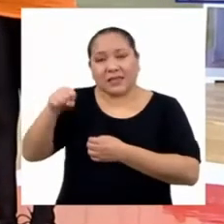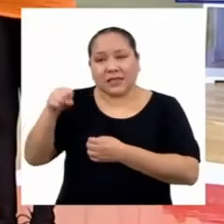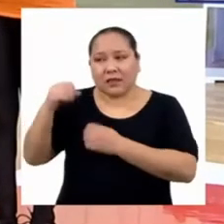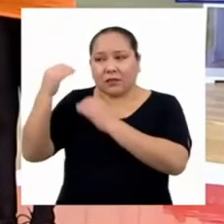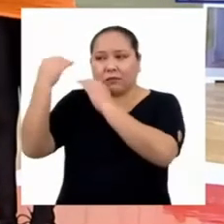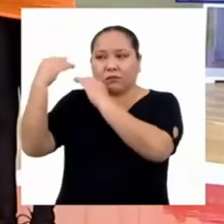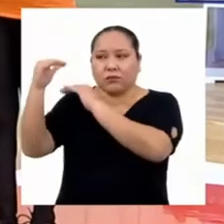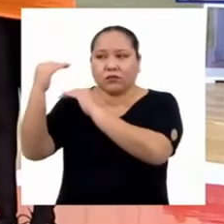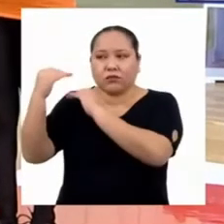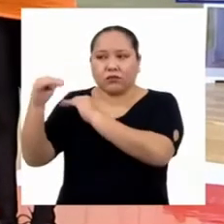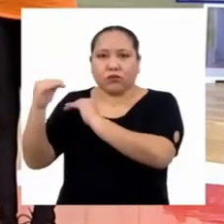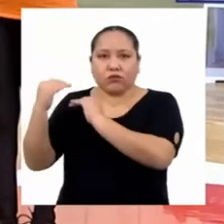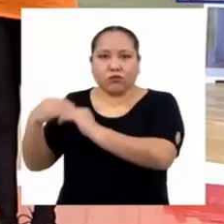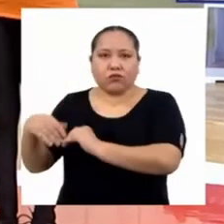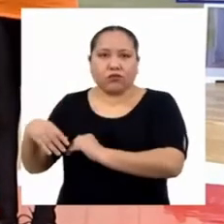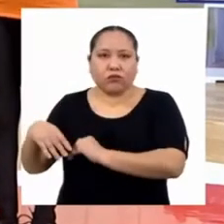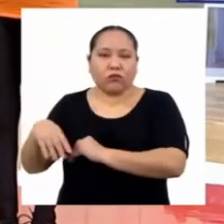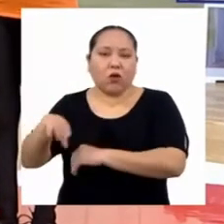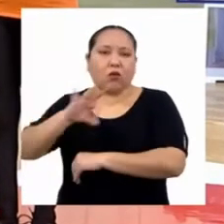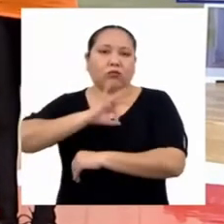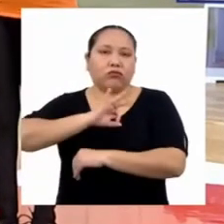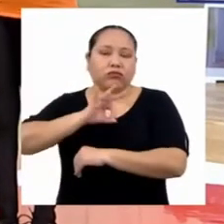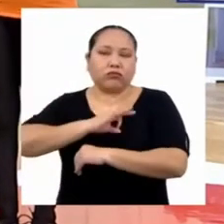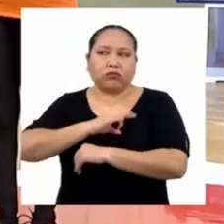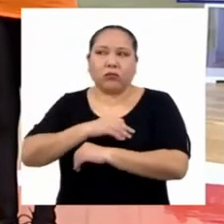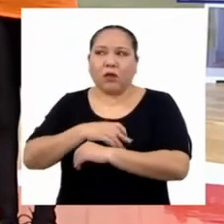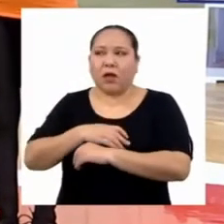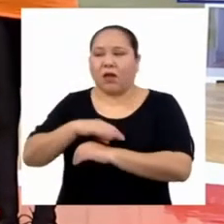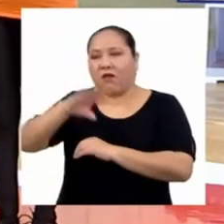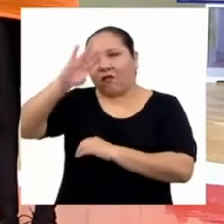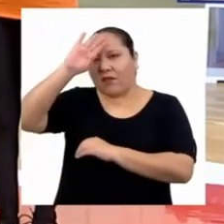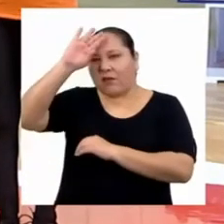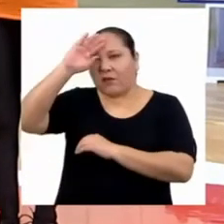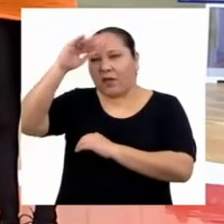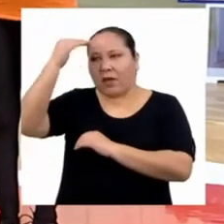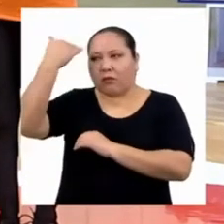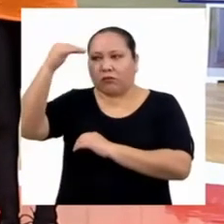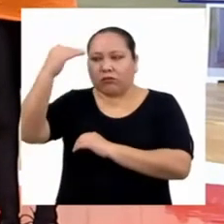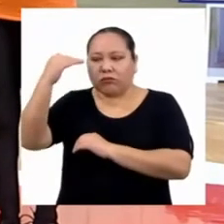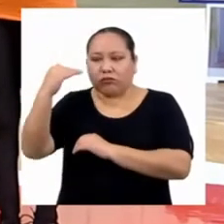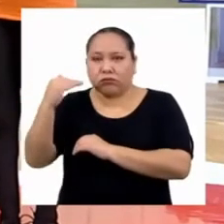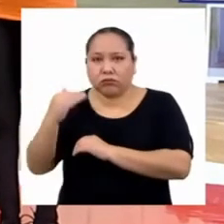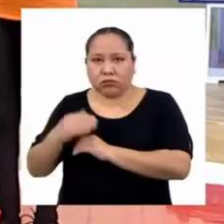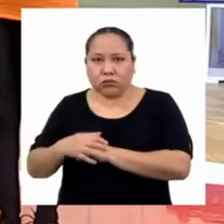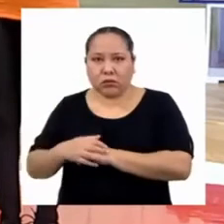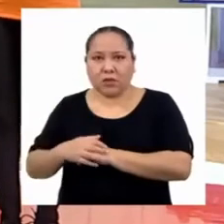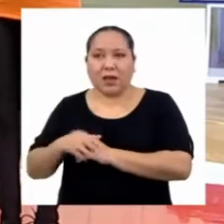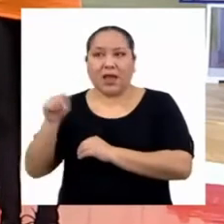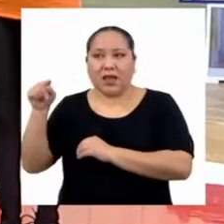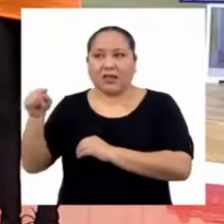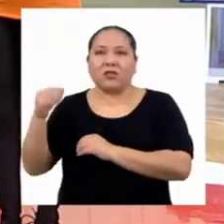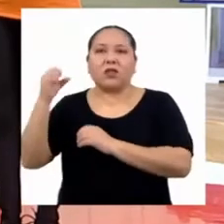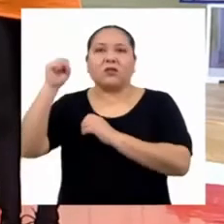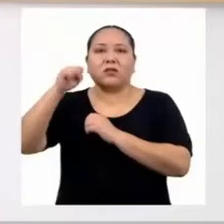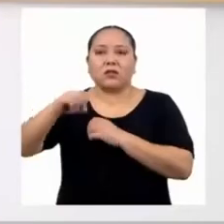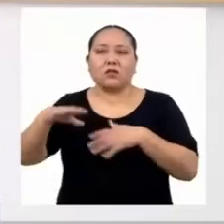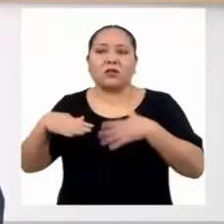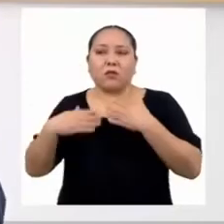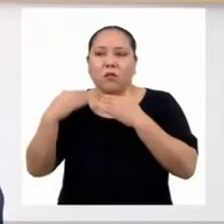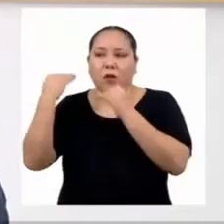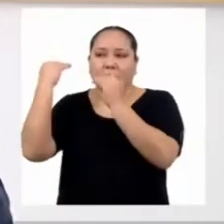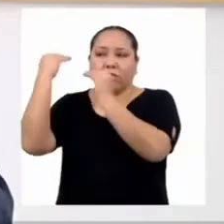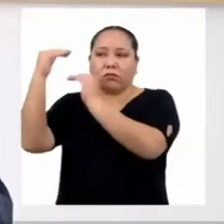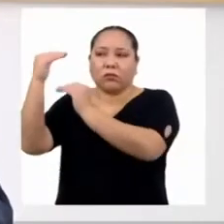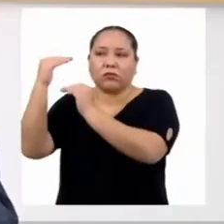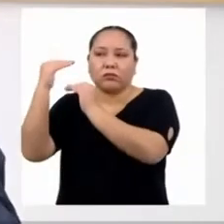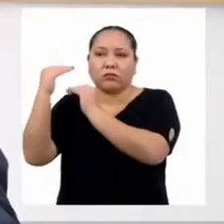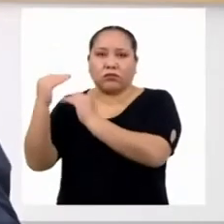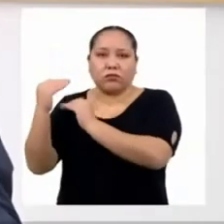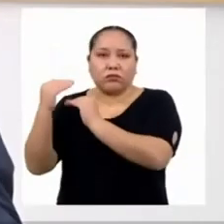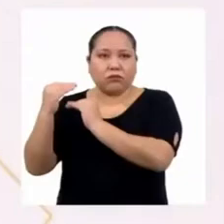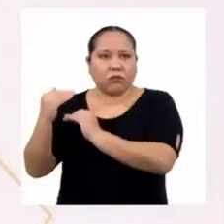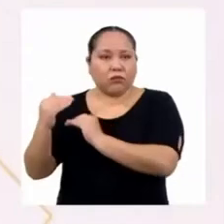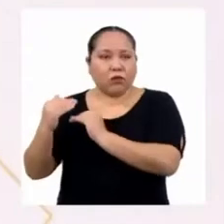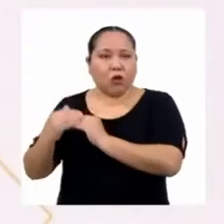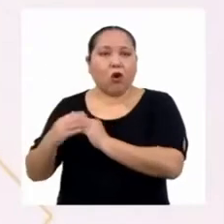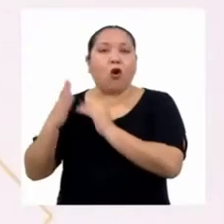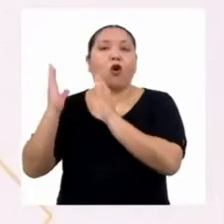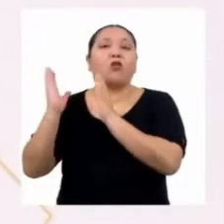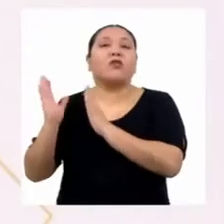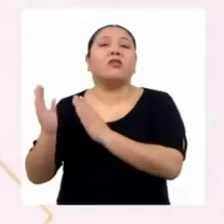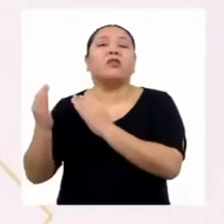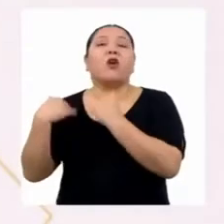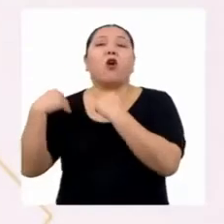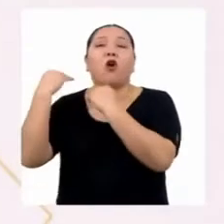competencia de fútbol, gravedad de una enfermedad. Son variables que se pueden ordenar entre sí. Muy buena explicación, Yanira.